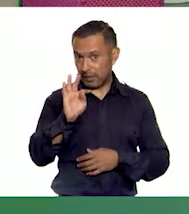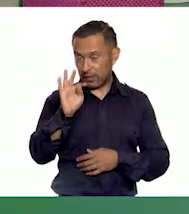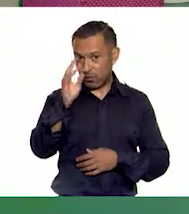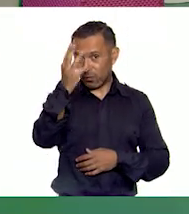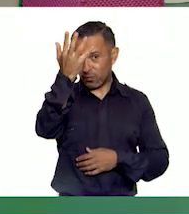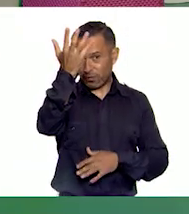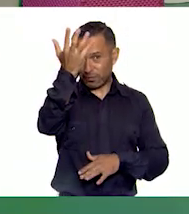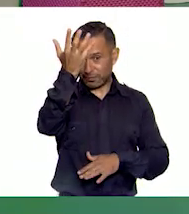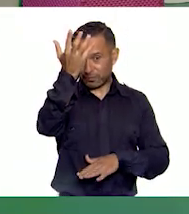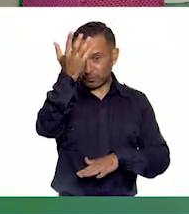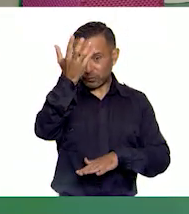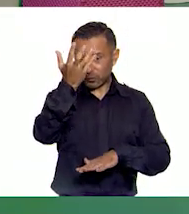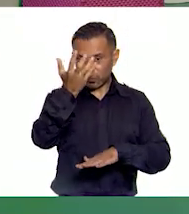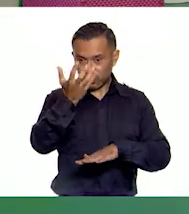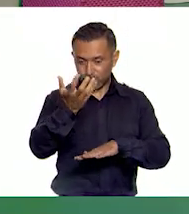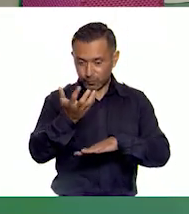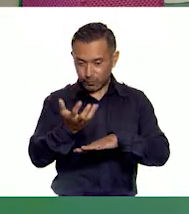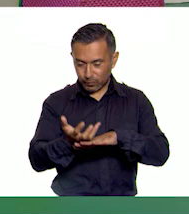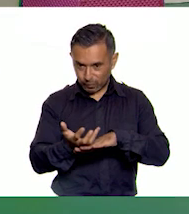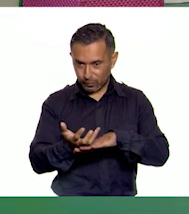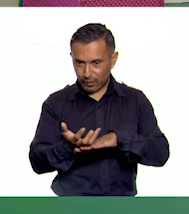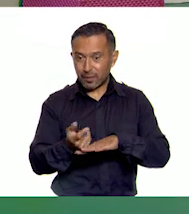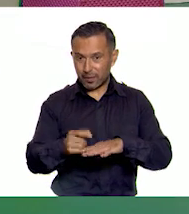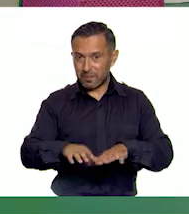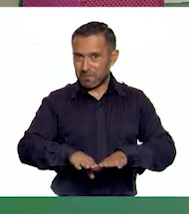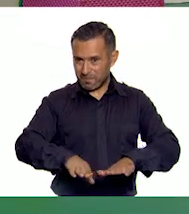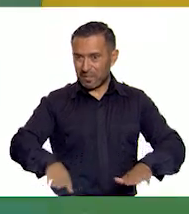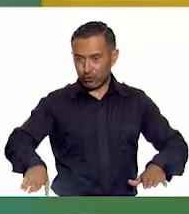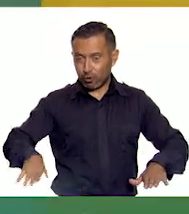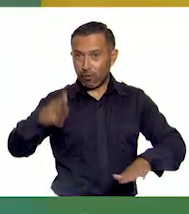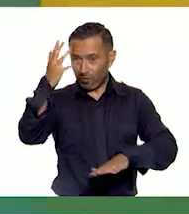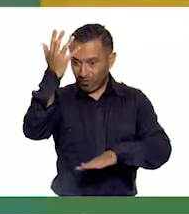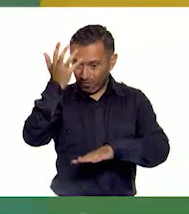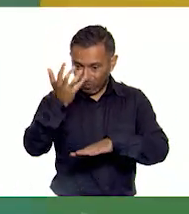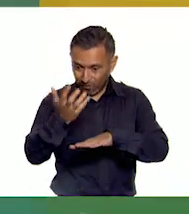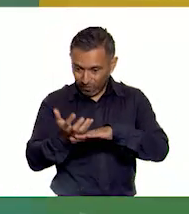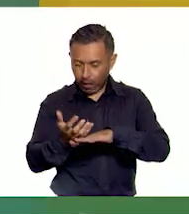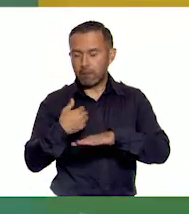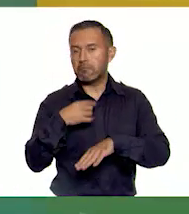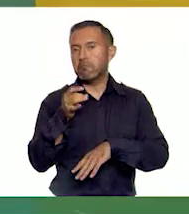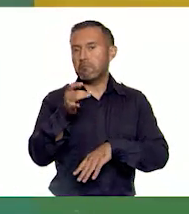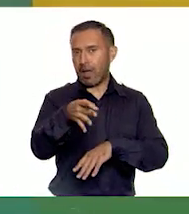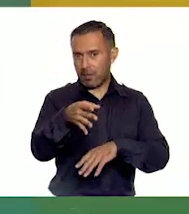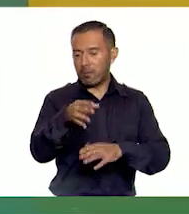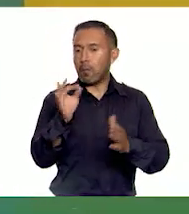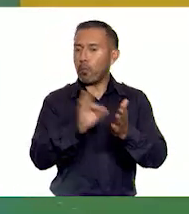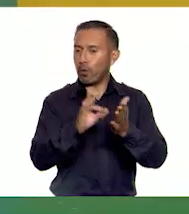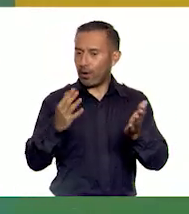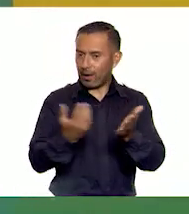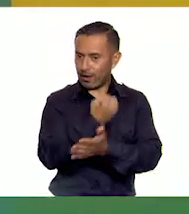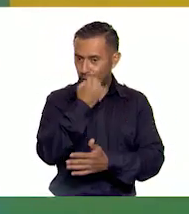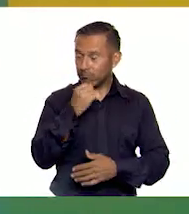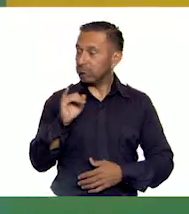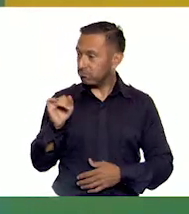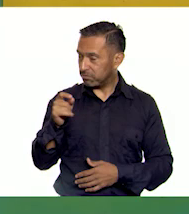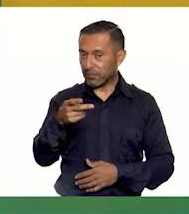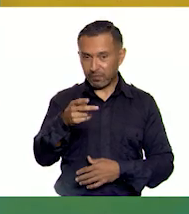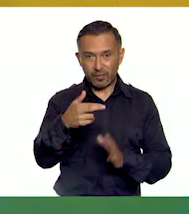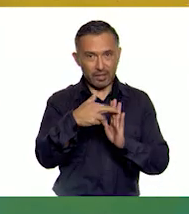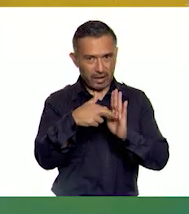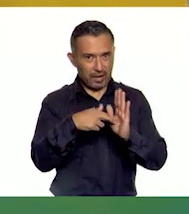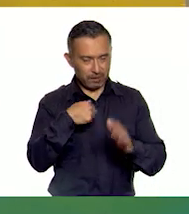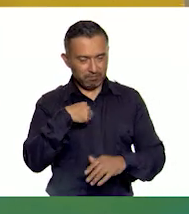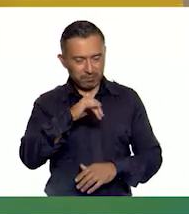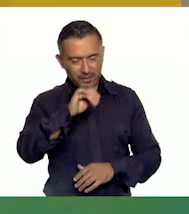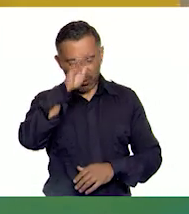globo. El globo, cuando toque el piso, digamos. Exactamente. Ok, estoy de acuerdo con esta regla que propone Pilar y lo vamos a hacer más emocionante.